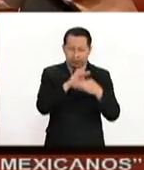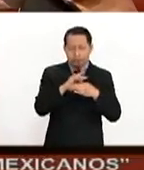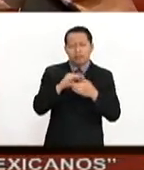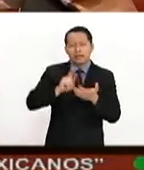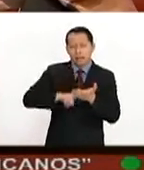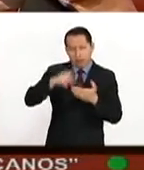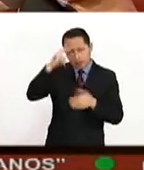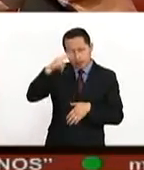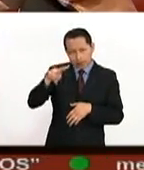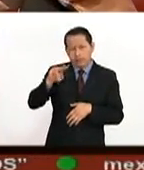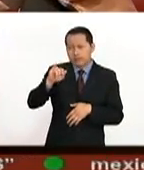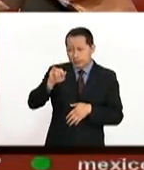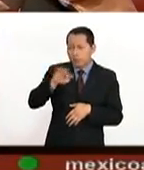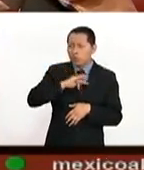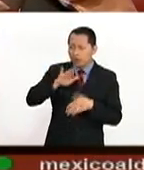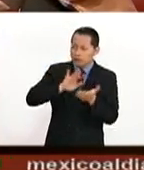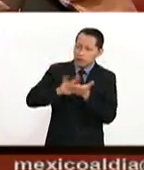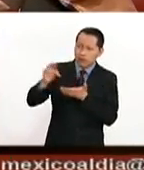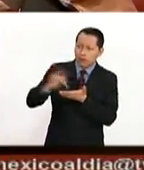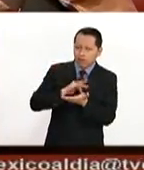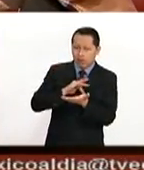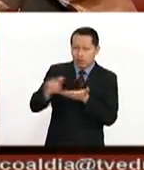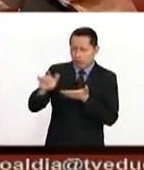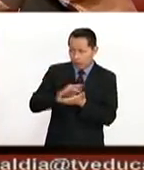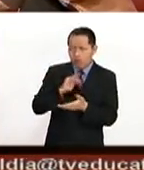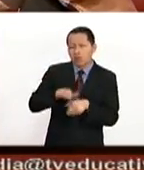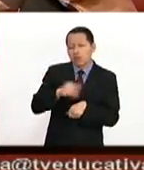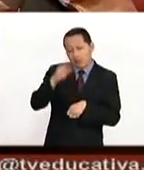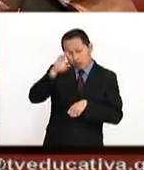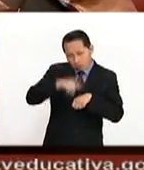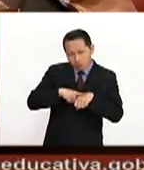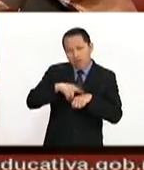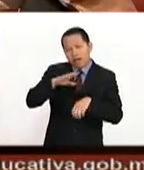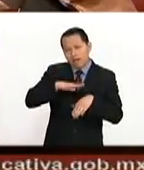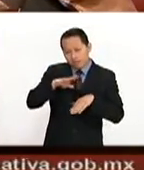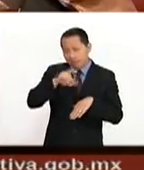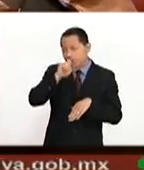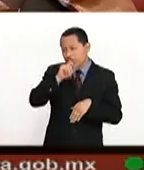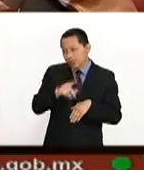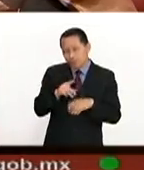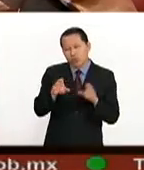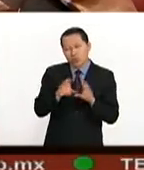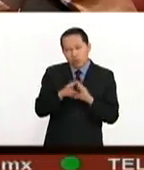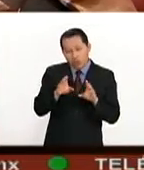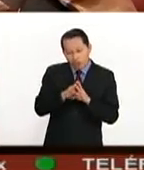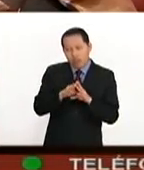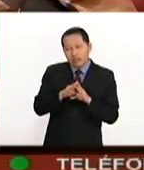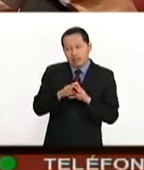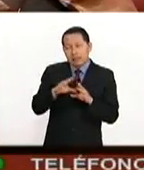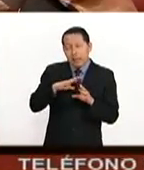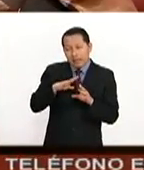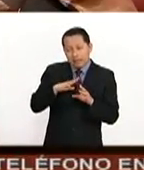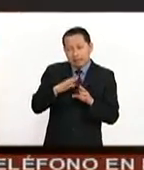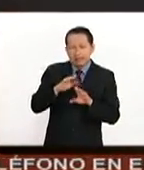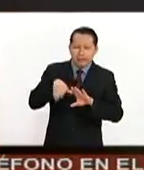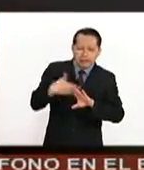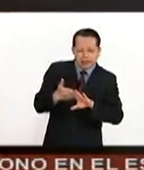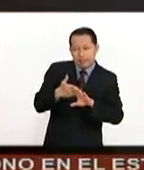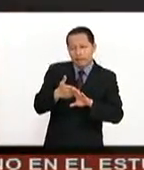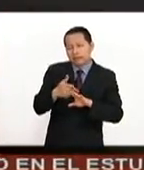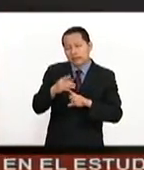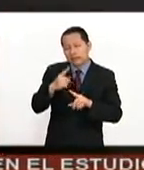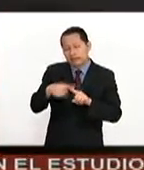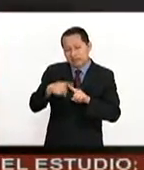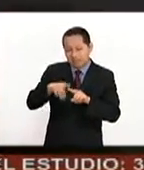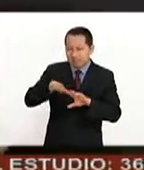que nos sabemos echar la mano. Bueno, a pesar de que tenemos una cultura que nos metemos el pie y este cangrejismo, también profundamente en el corazón